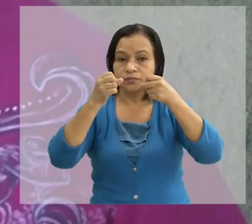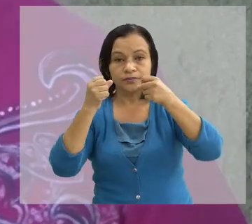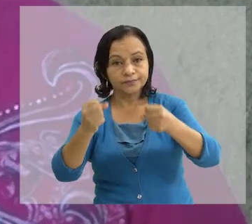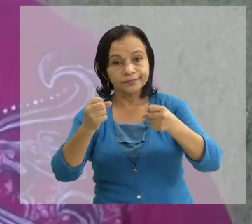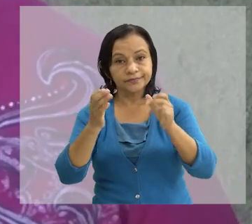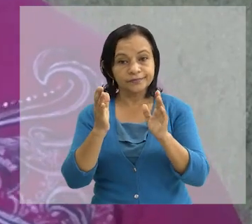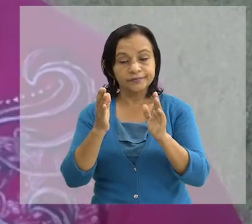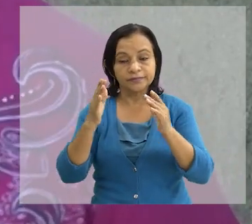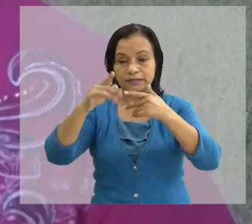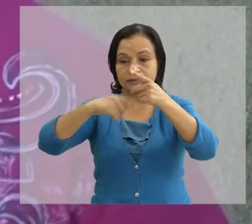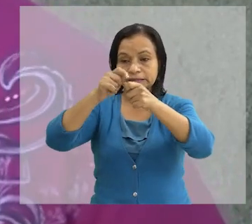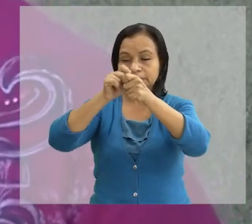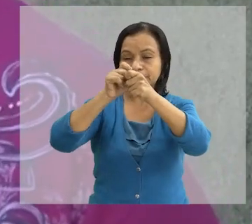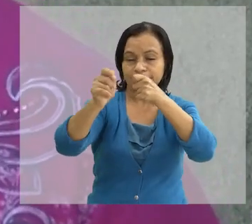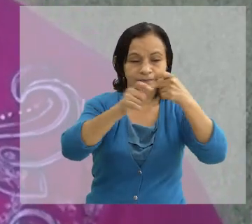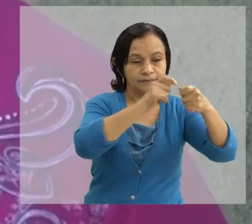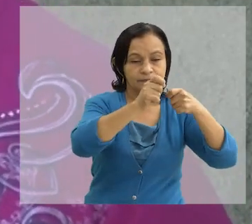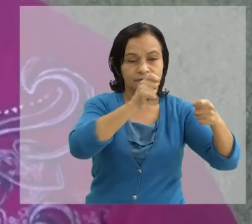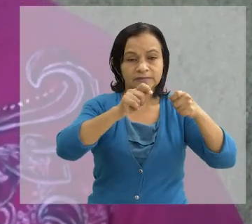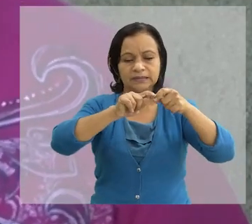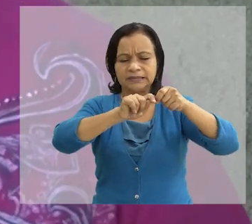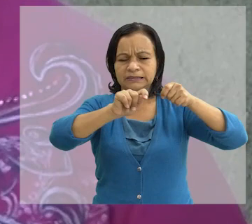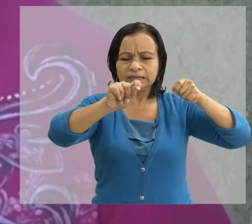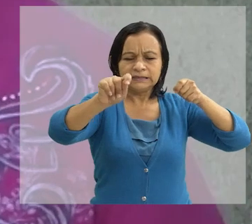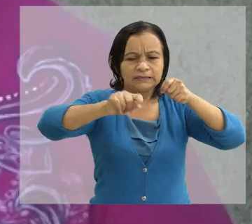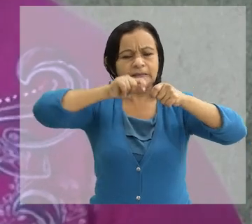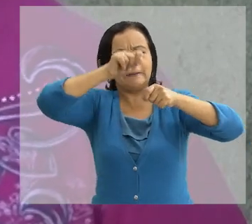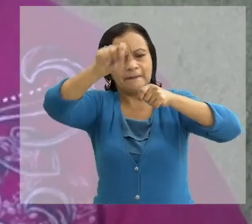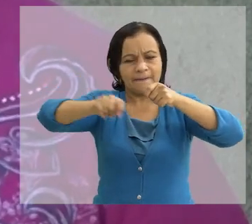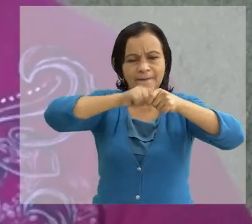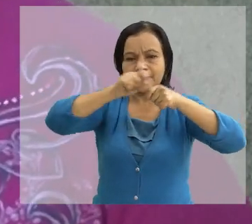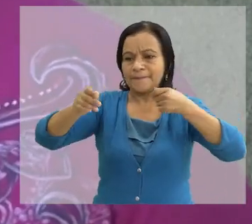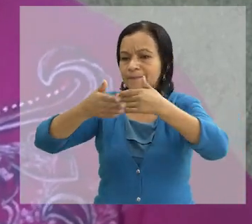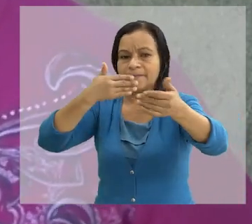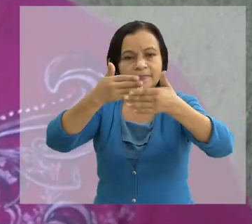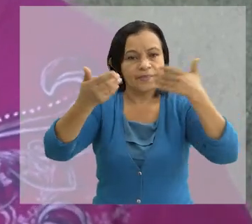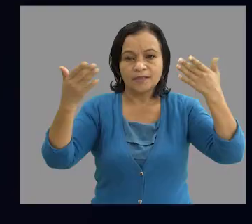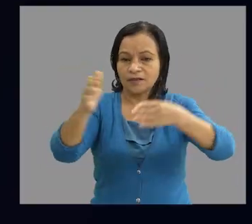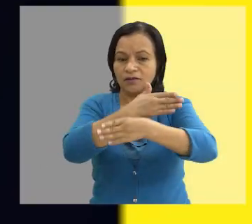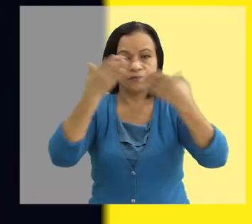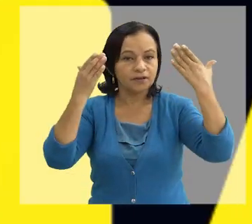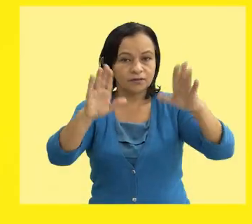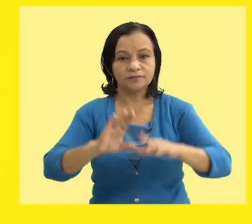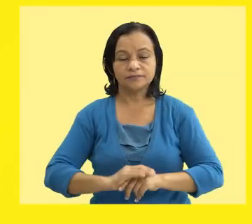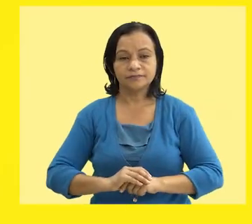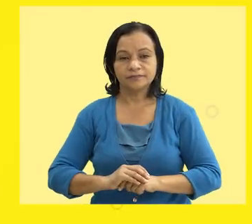aquí. Entonces el techo se amarra con mecate, con alambre, con lo que encontremos para poder protegernos.